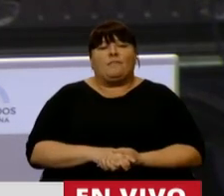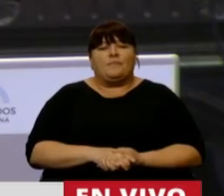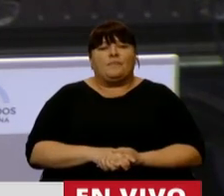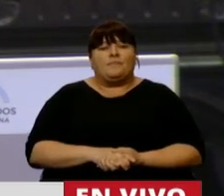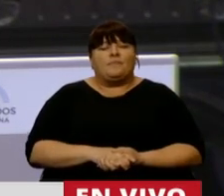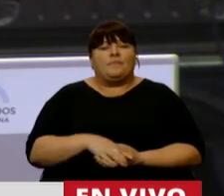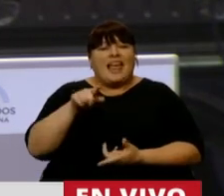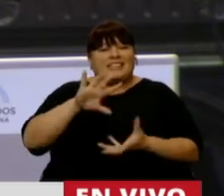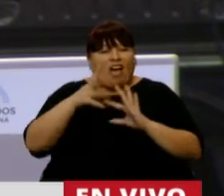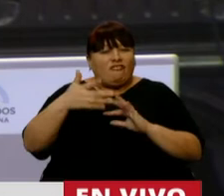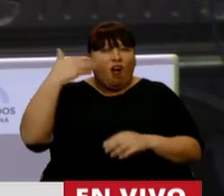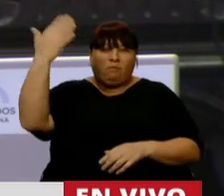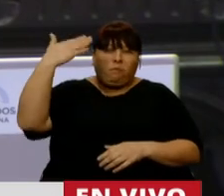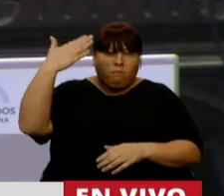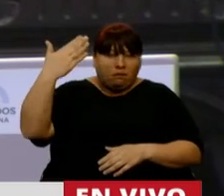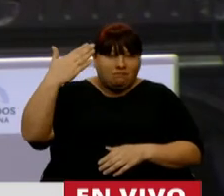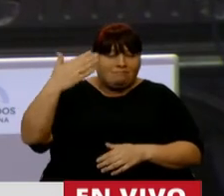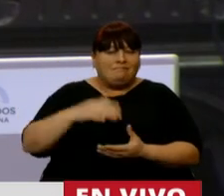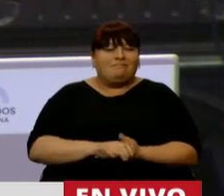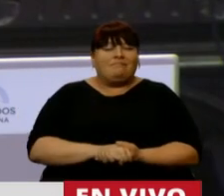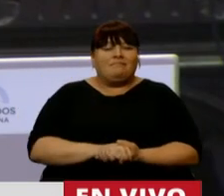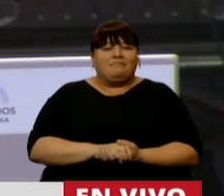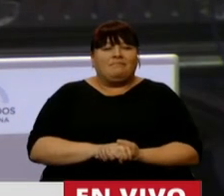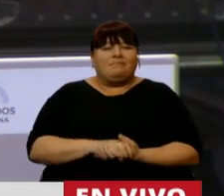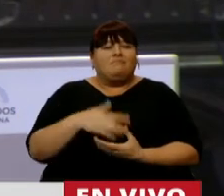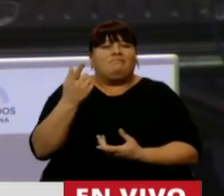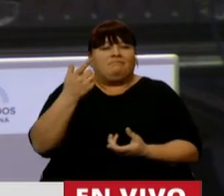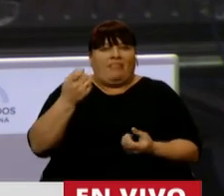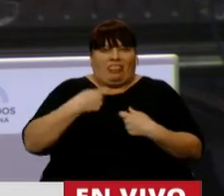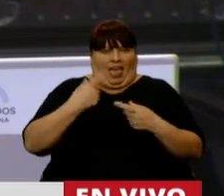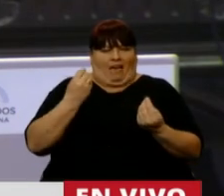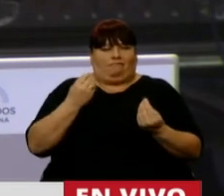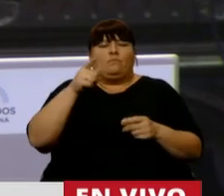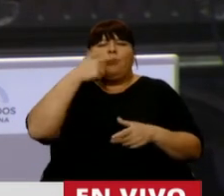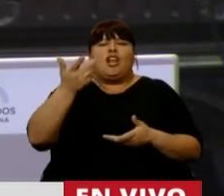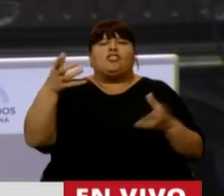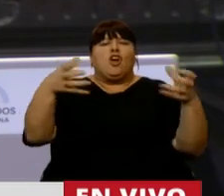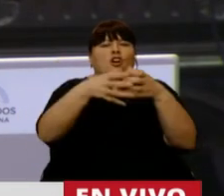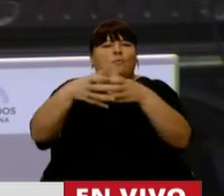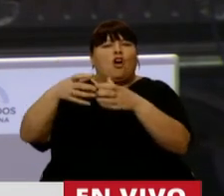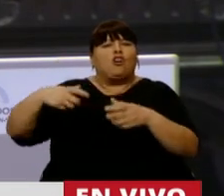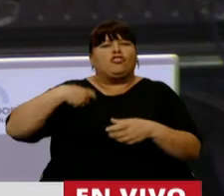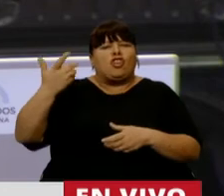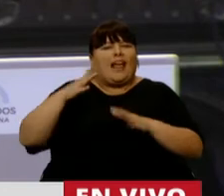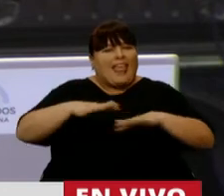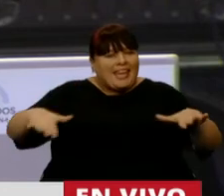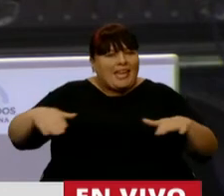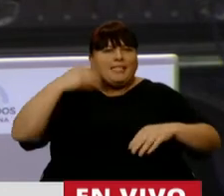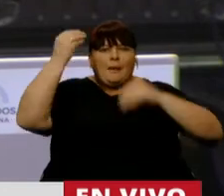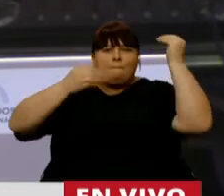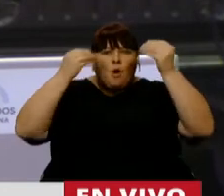que este tipo de discurso penetra, tanto es así que tenemos a todas las organizaciones sociales de niñez